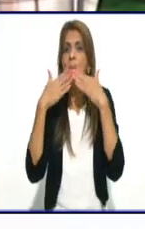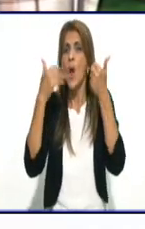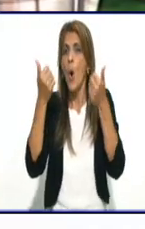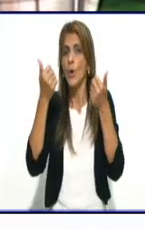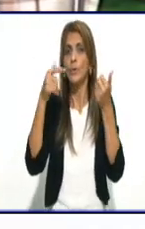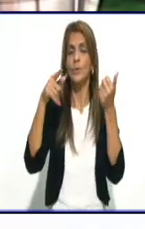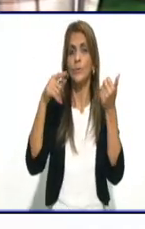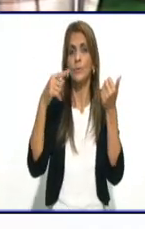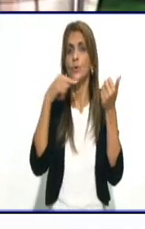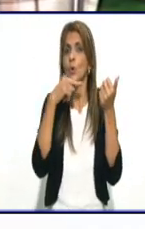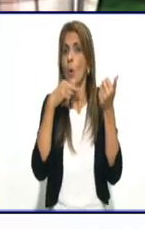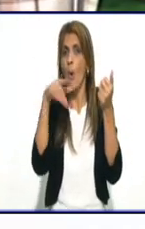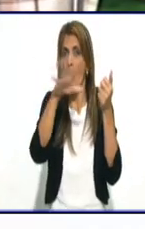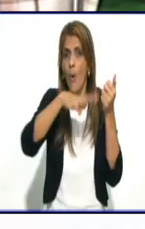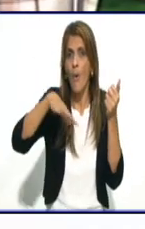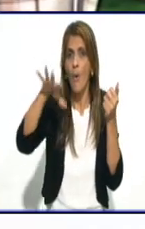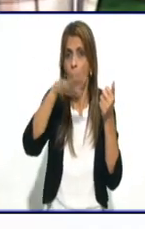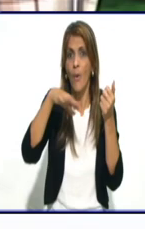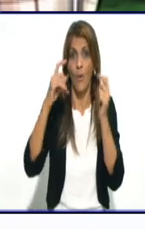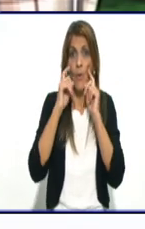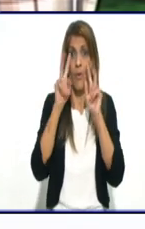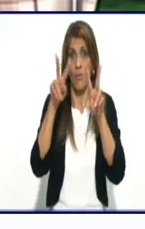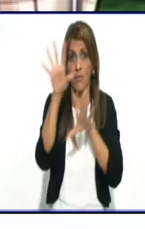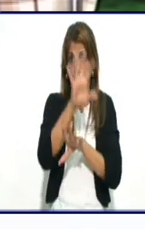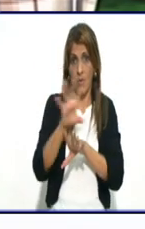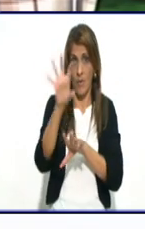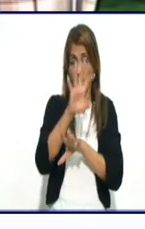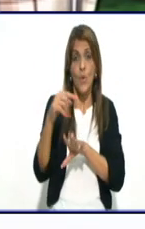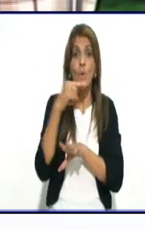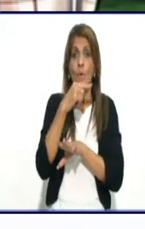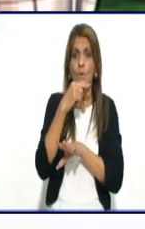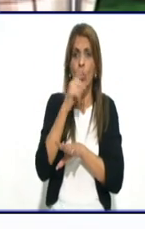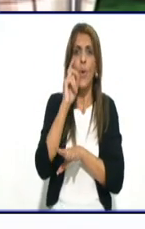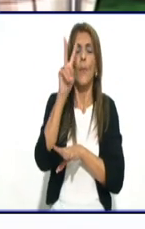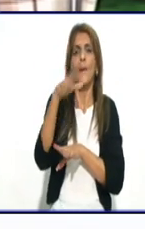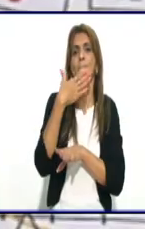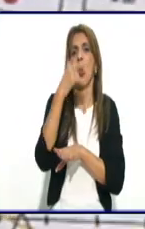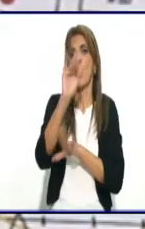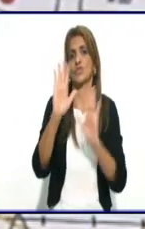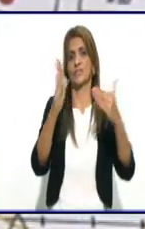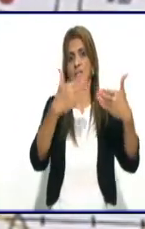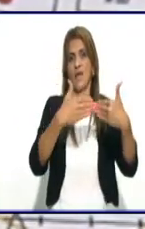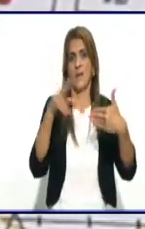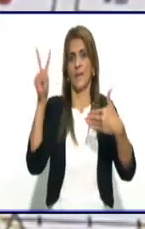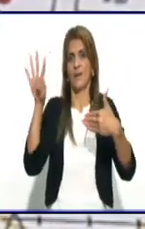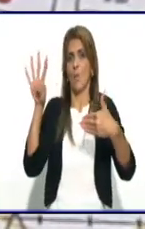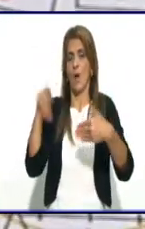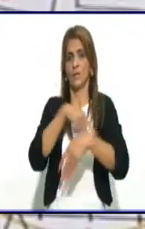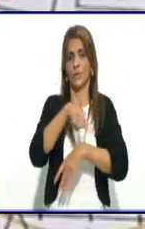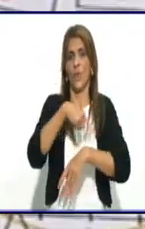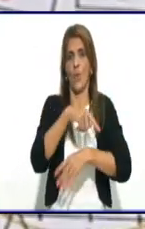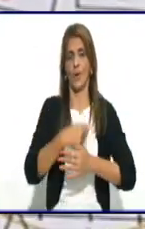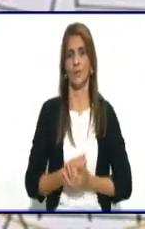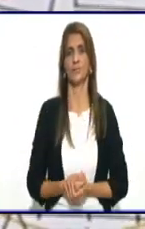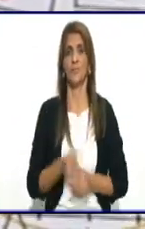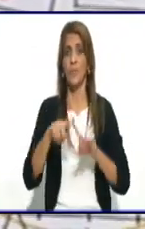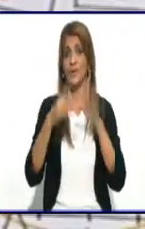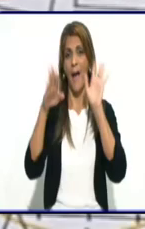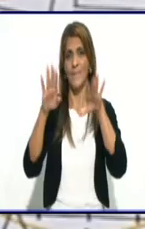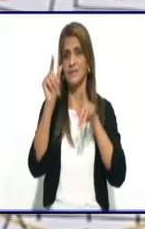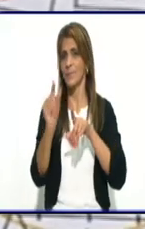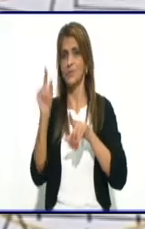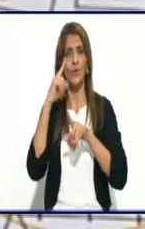rápidamente en cámara. A ver. Ahí lo tenemos. Vamos a ver. a Ya está. Bueno.